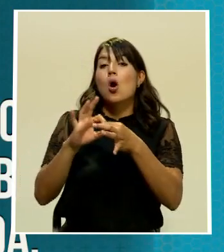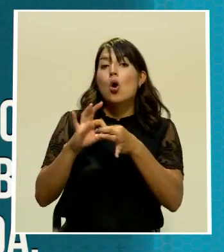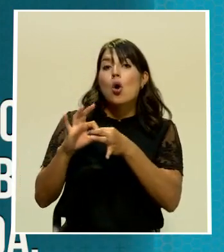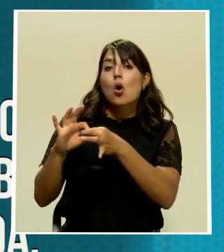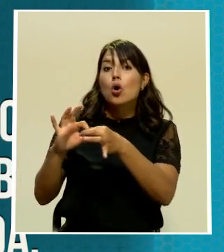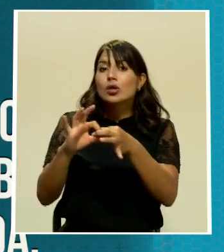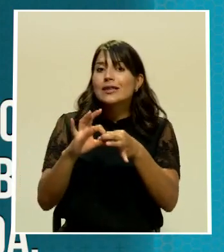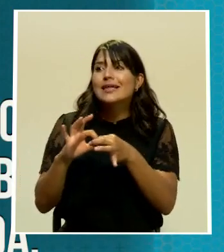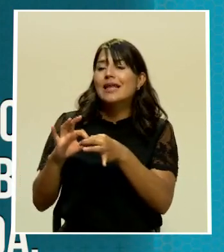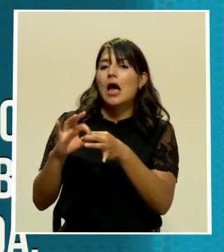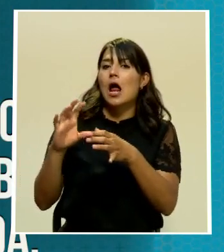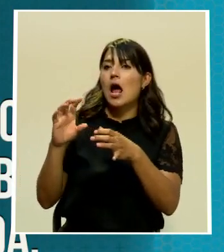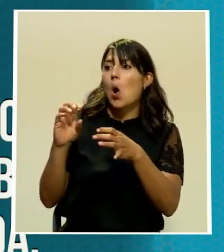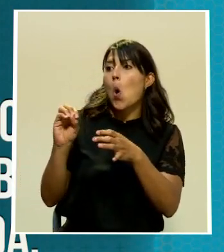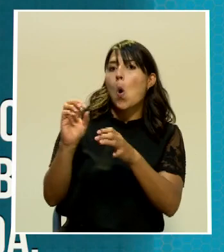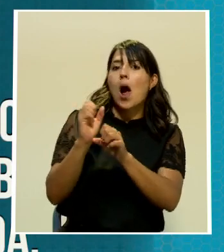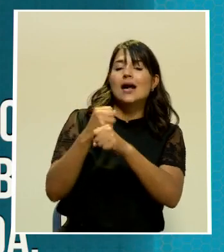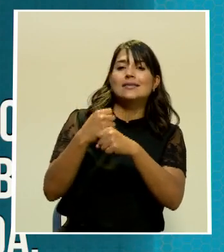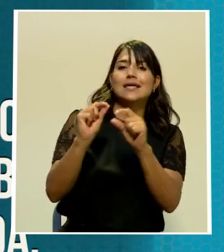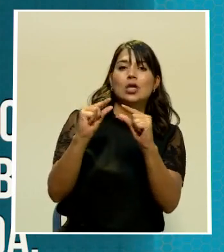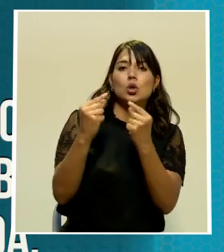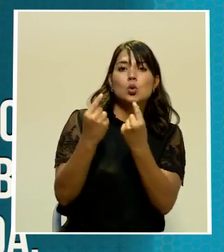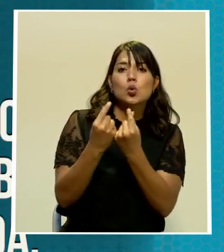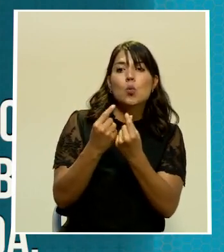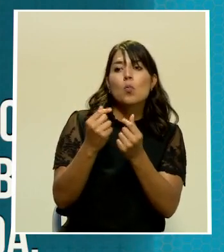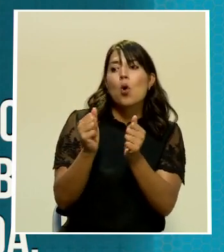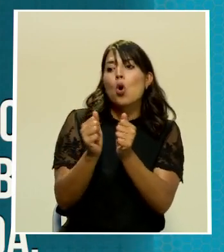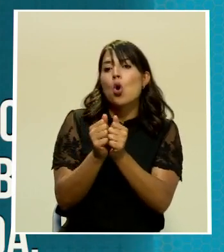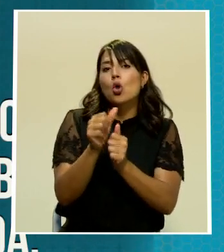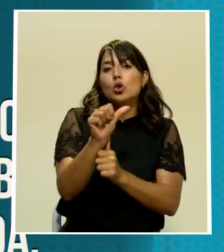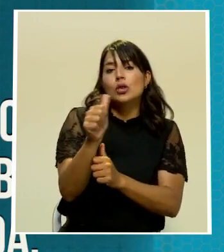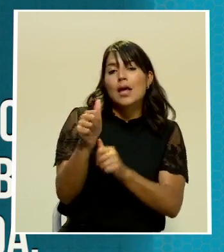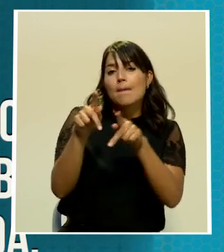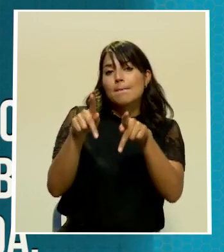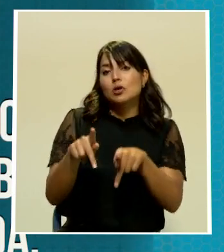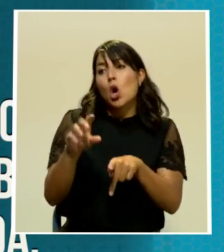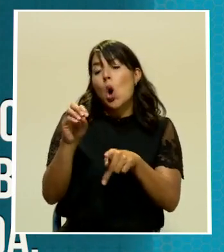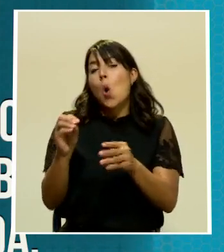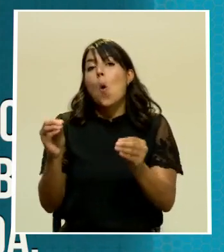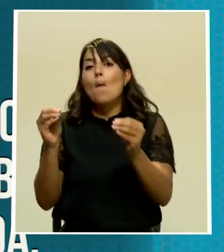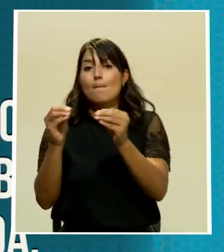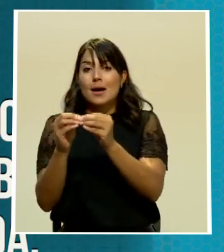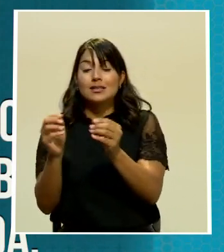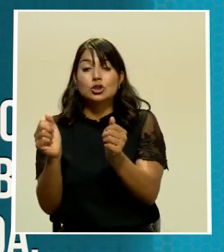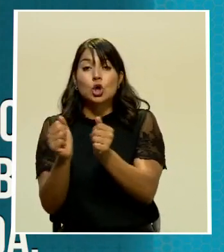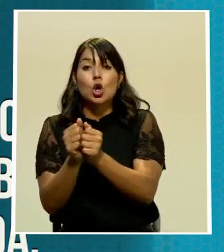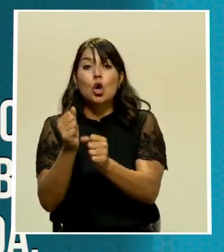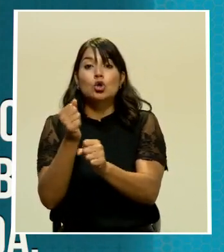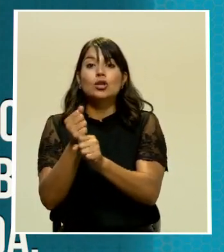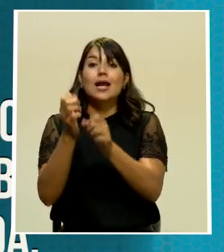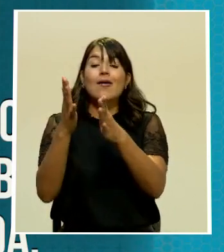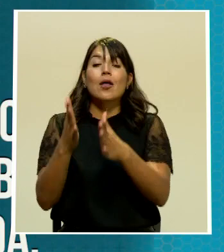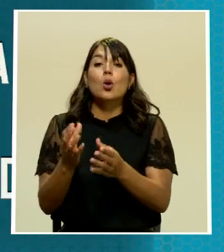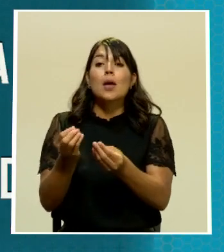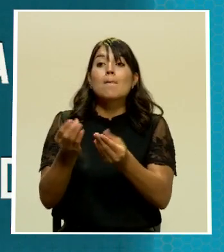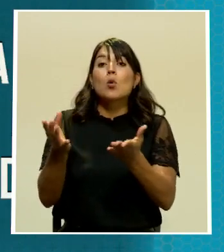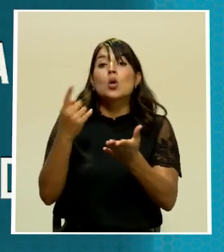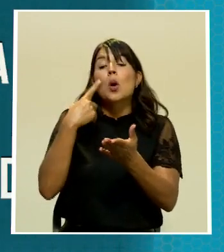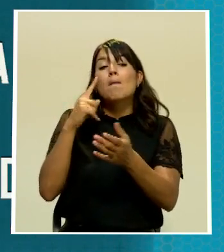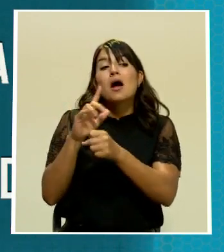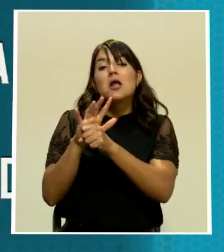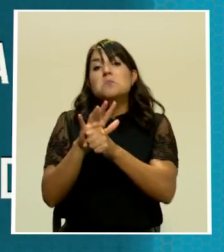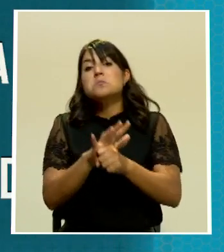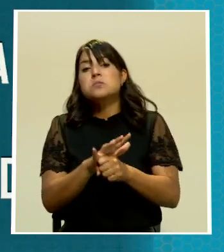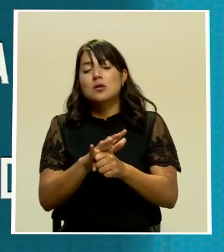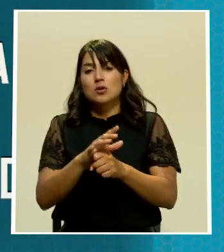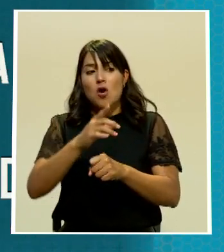alzarse en grupos de 10 personas o más en contra de los funcionarios públicos para obligarlos a adoptar alguna medida. Y por último,